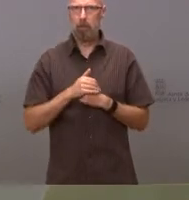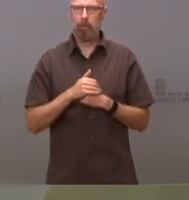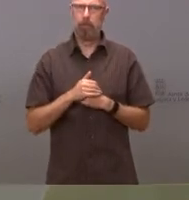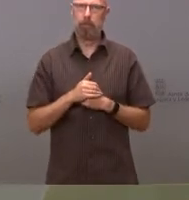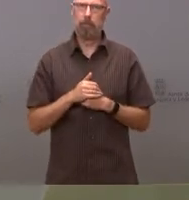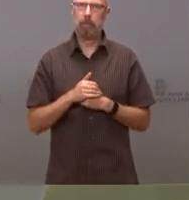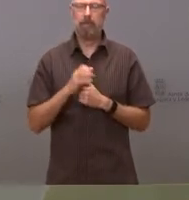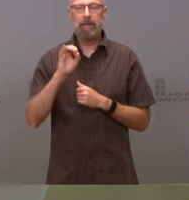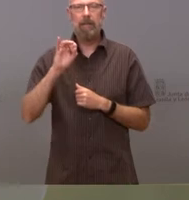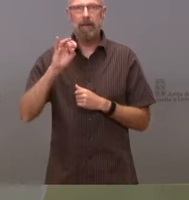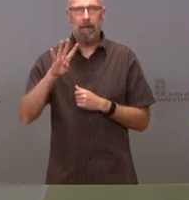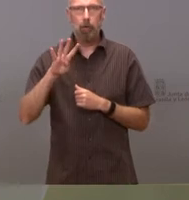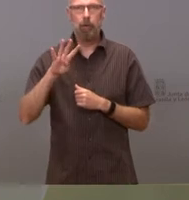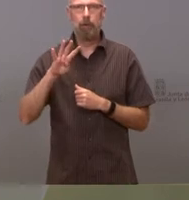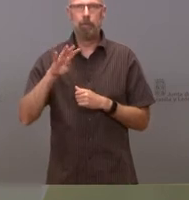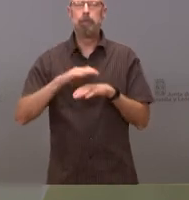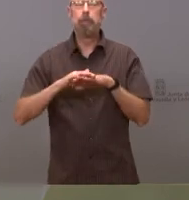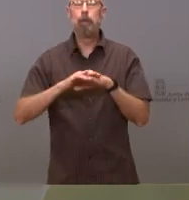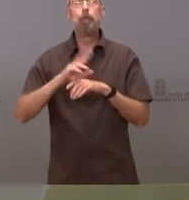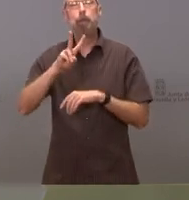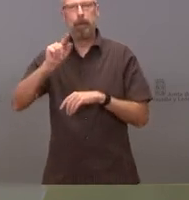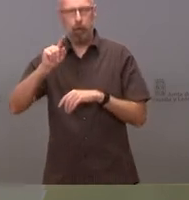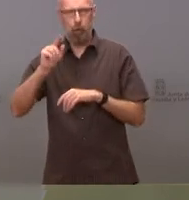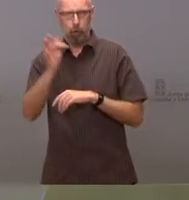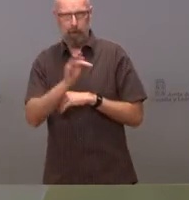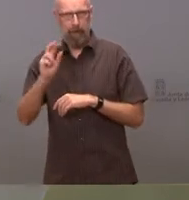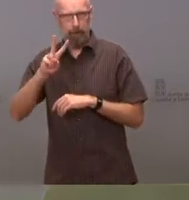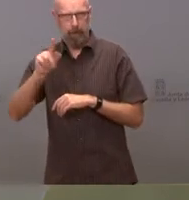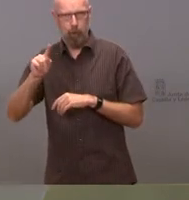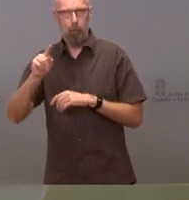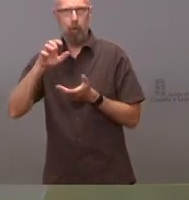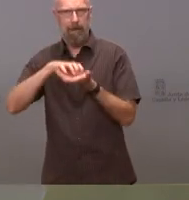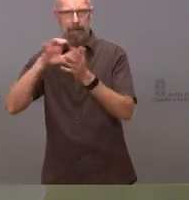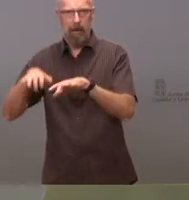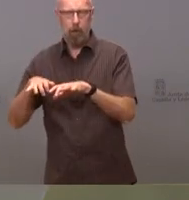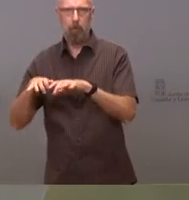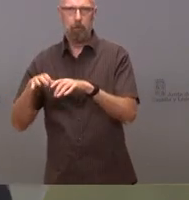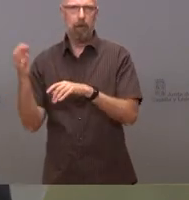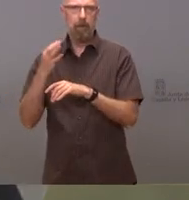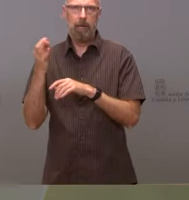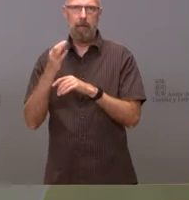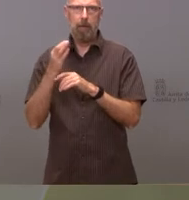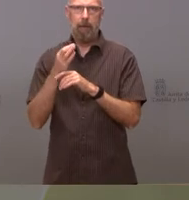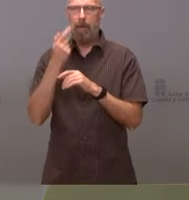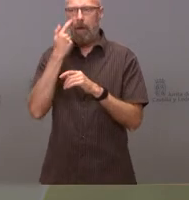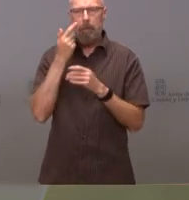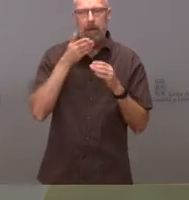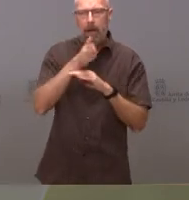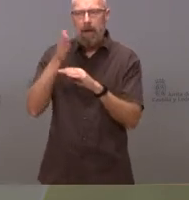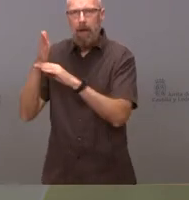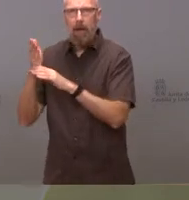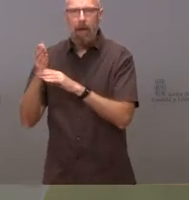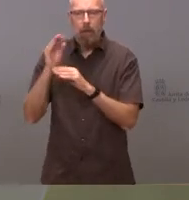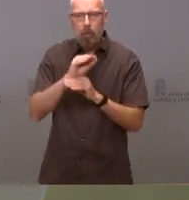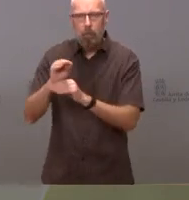pues que hubo 14, perdón, 21 en total en Castilla y León, que hubo que atender a través de los distintos medios del operativo